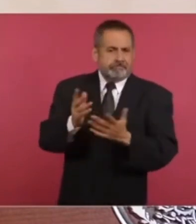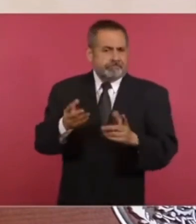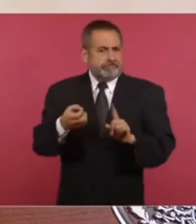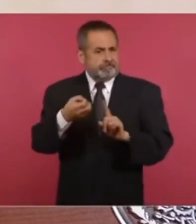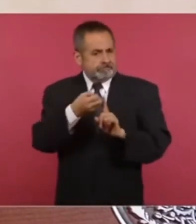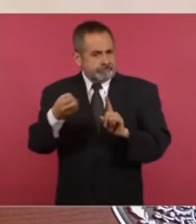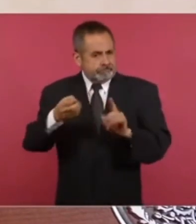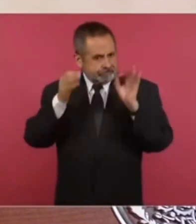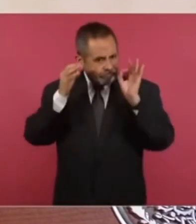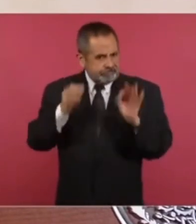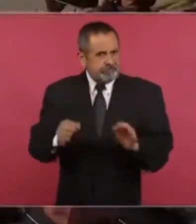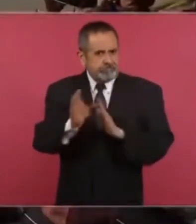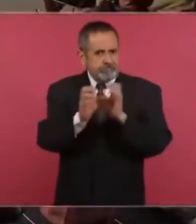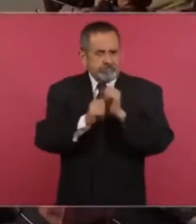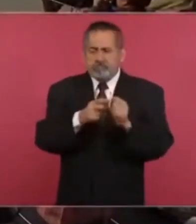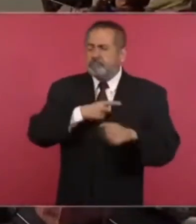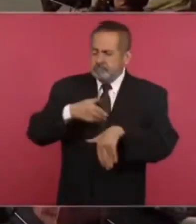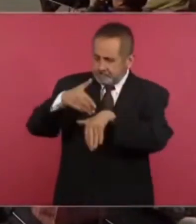constitucional